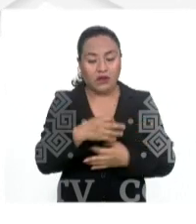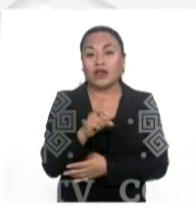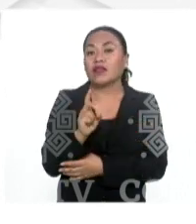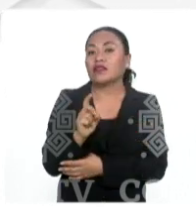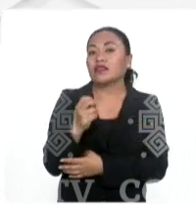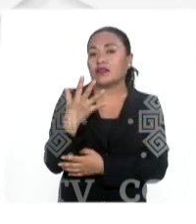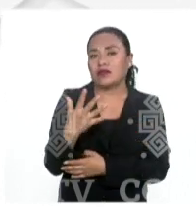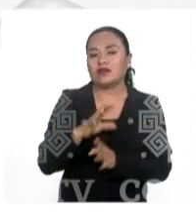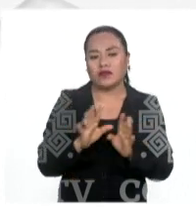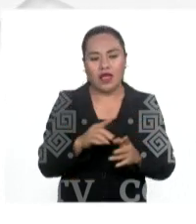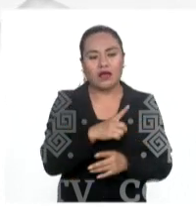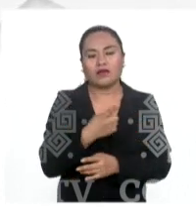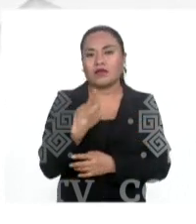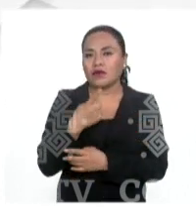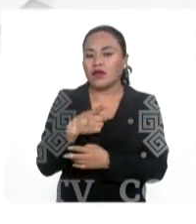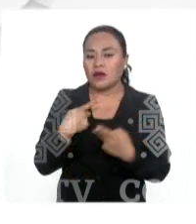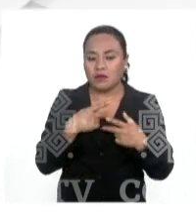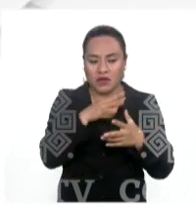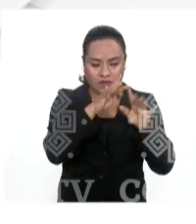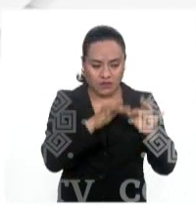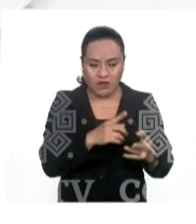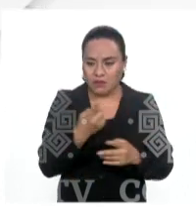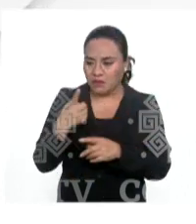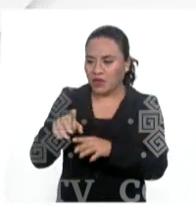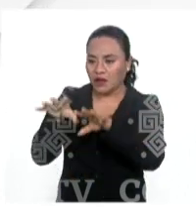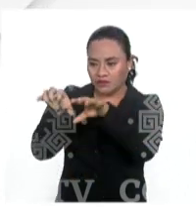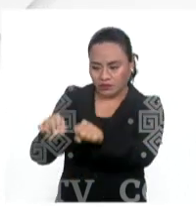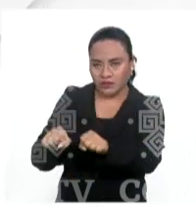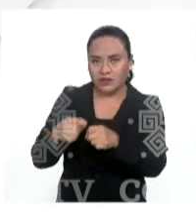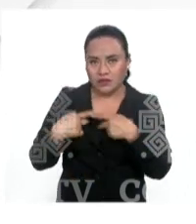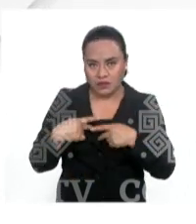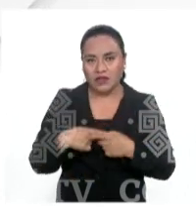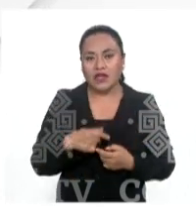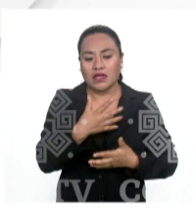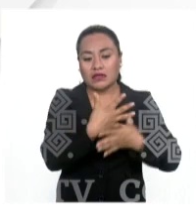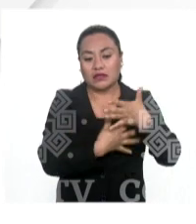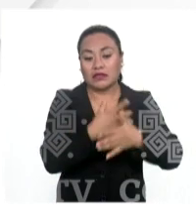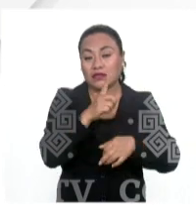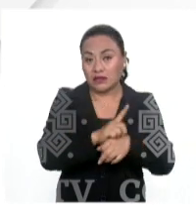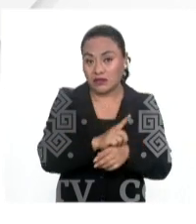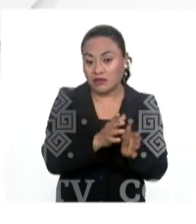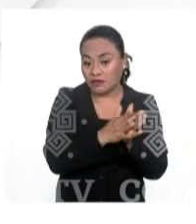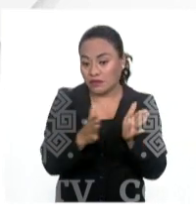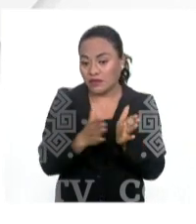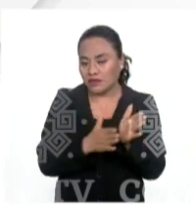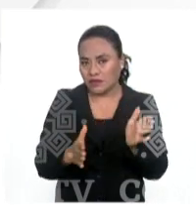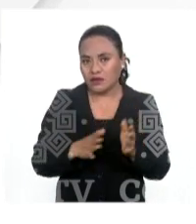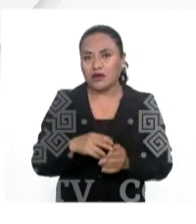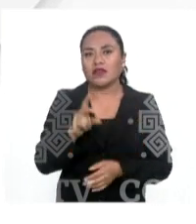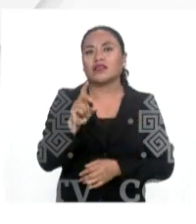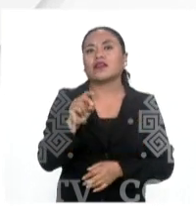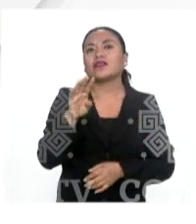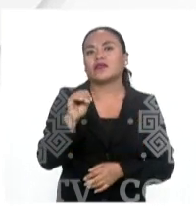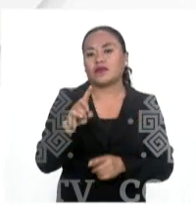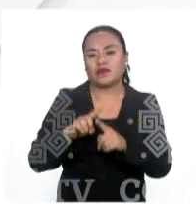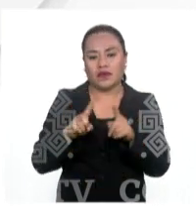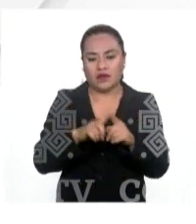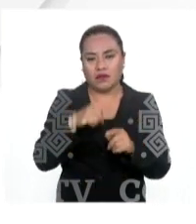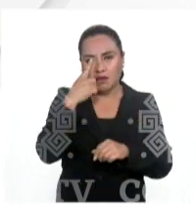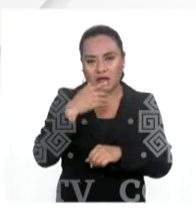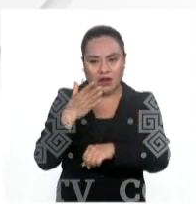órdenes de aprehensión por diversos delitos de alto impacto y, asimismo, en estos 15 días, se logró la obtención de 39 sentencias